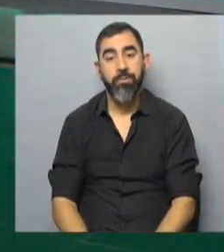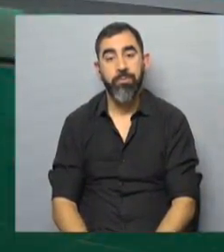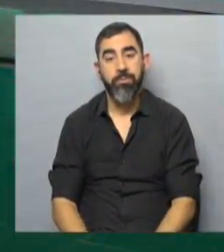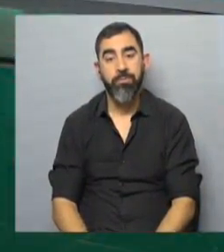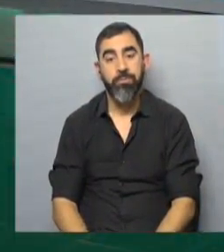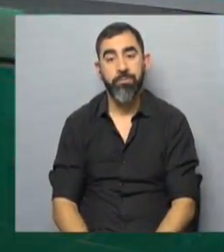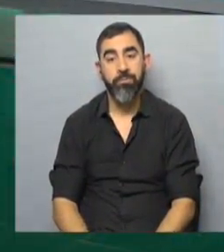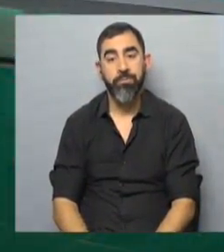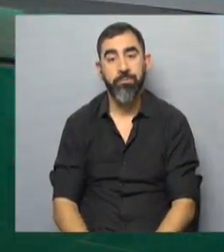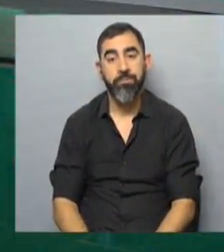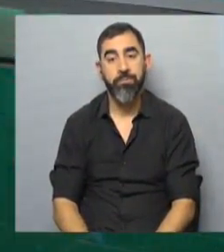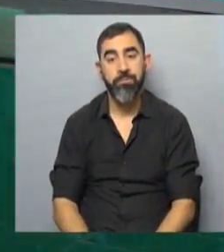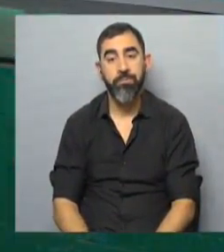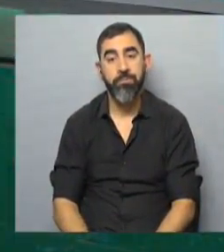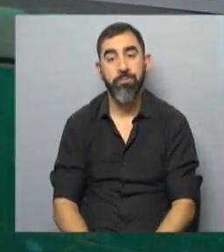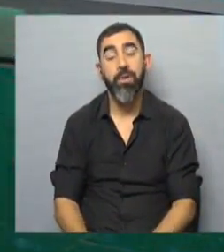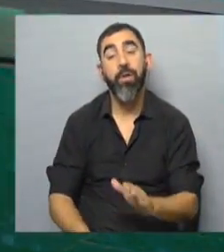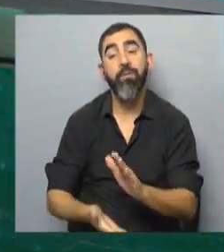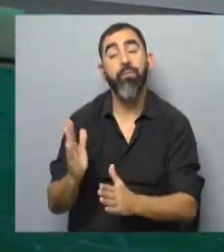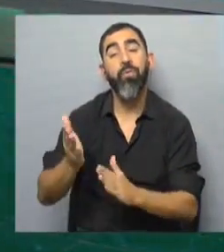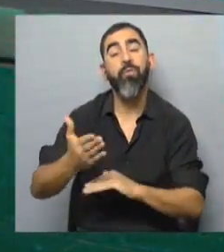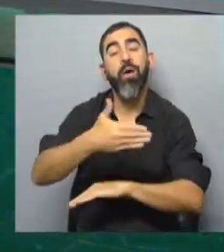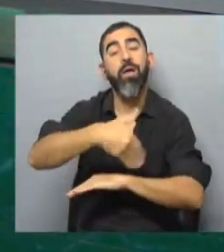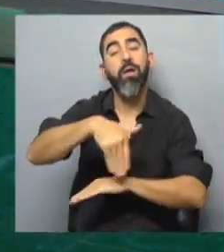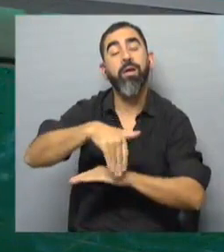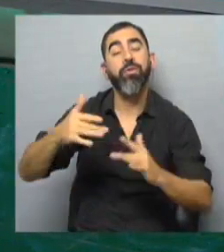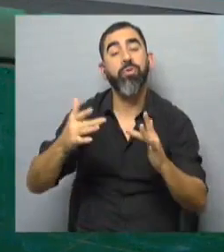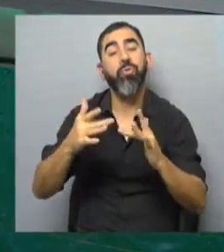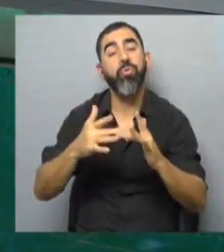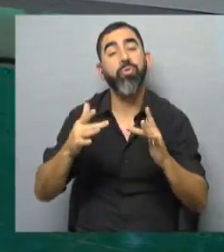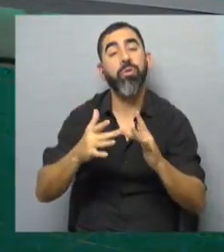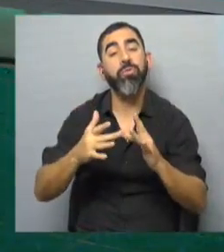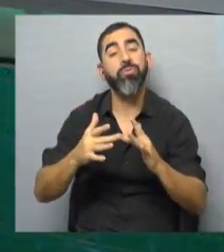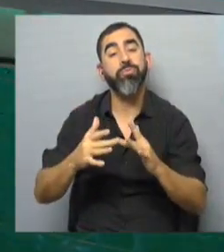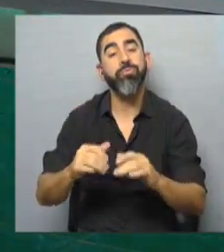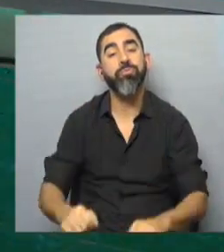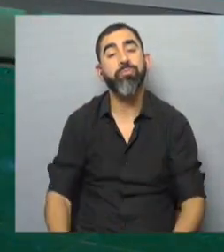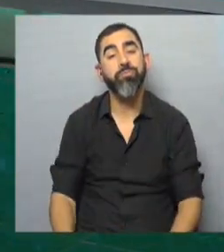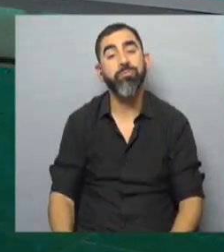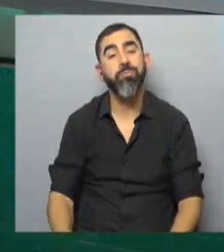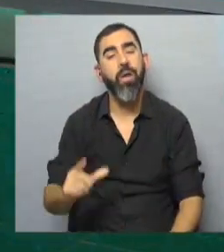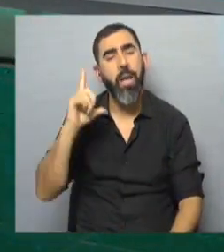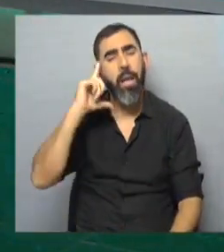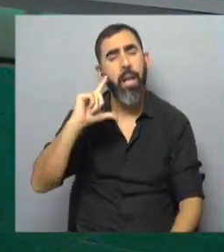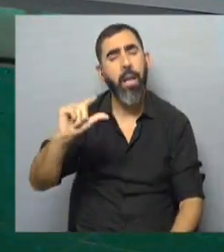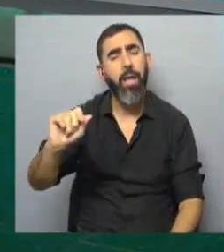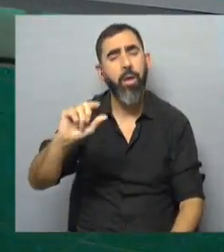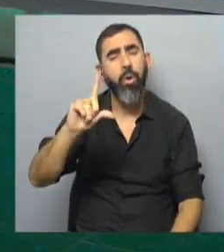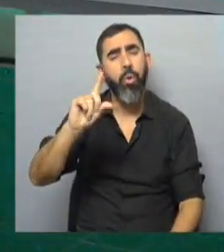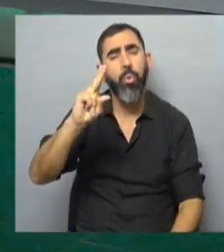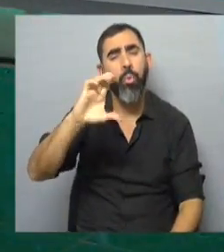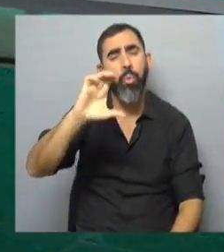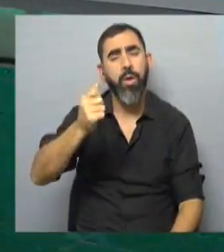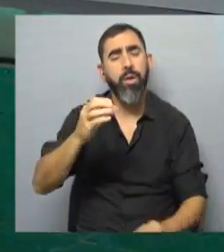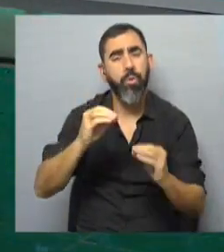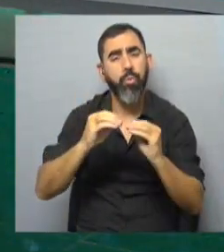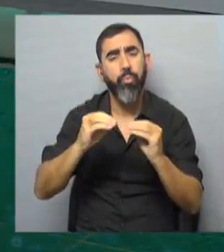Muy bien Pilar, momento de salir a las calles de Montevideo. Sí, vamos a ver que se fue un poquito lejos, Luca Veloz se encuentra